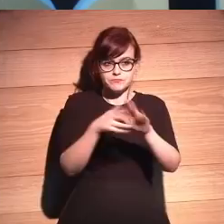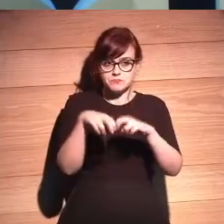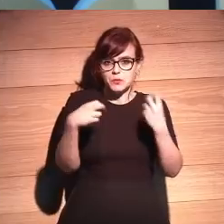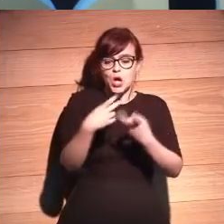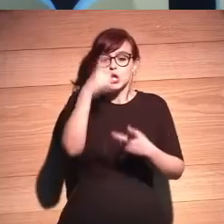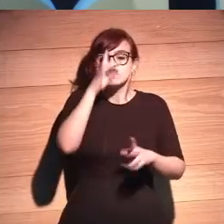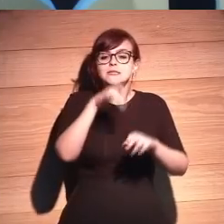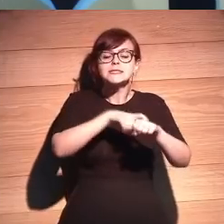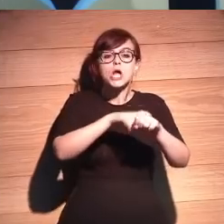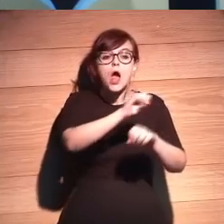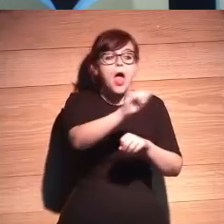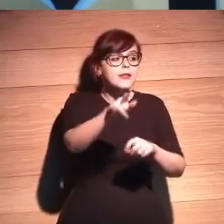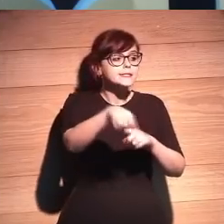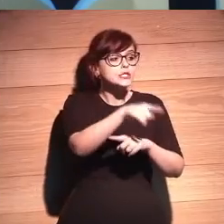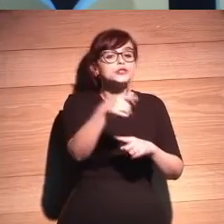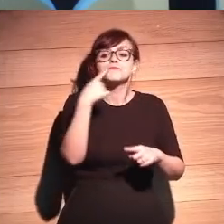No sé si hay psicólogos aquí.